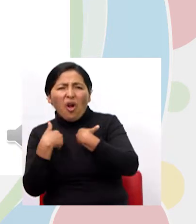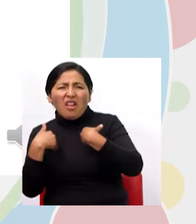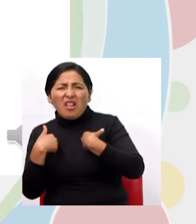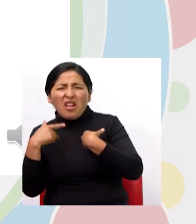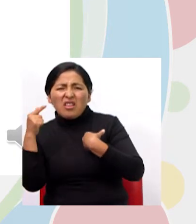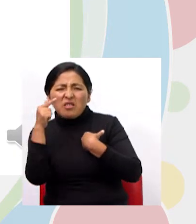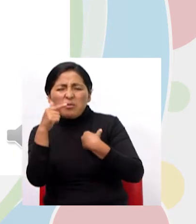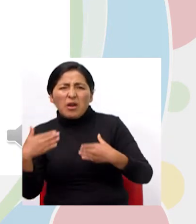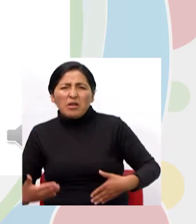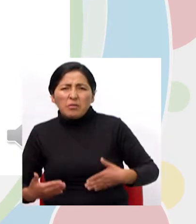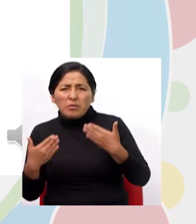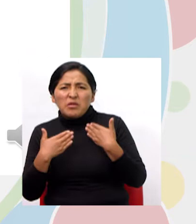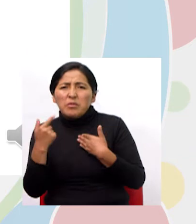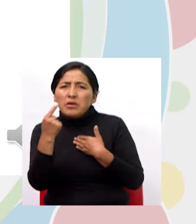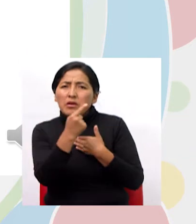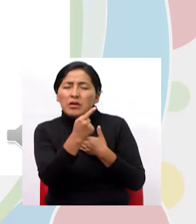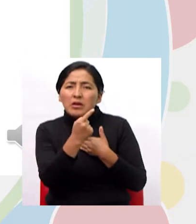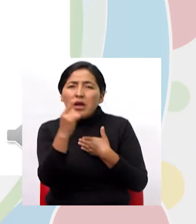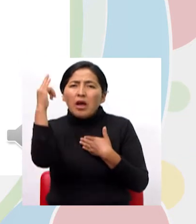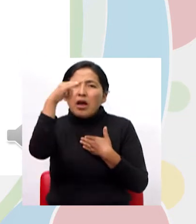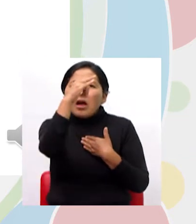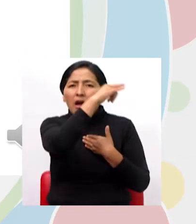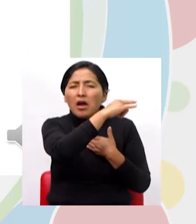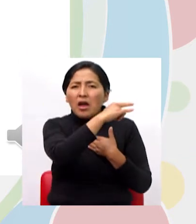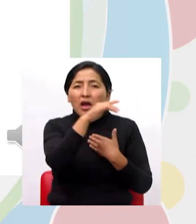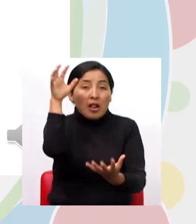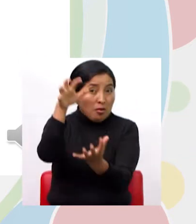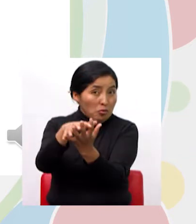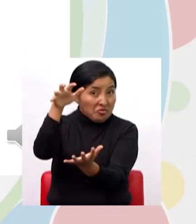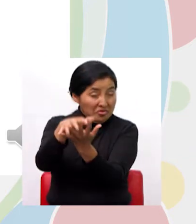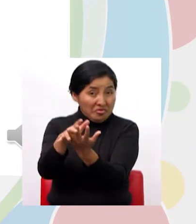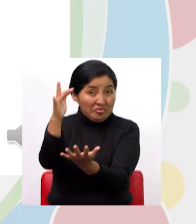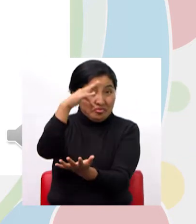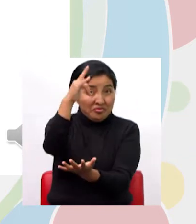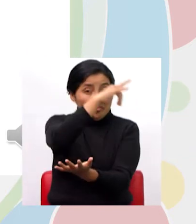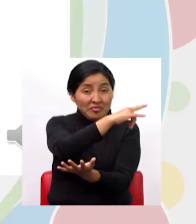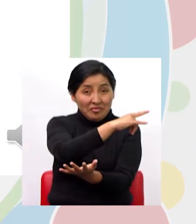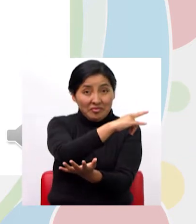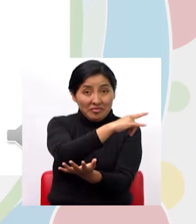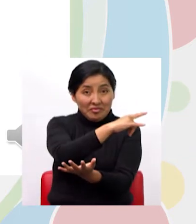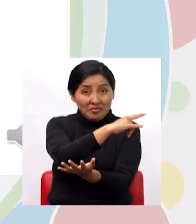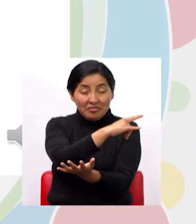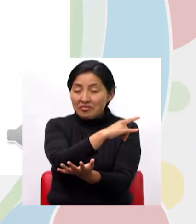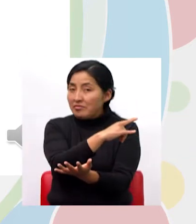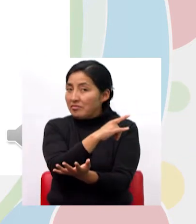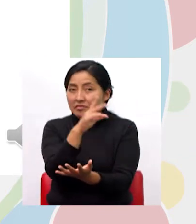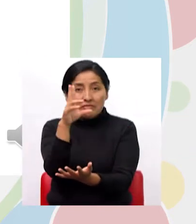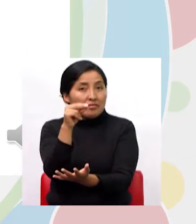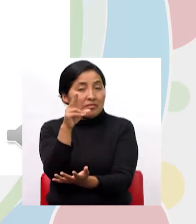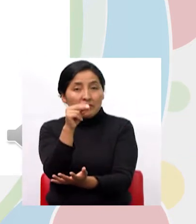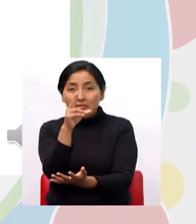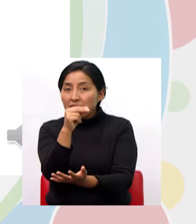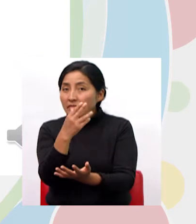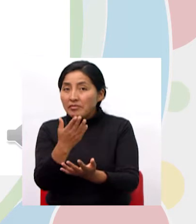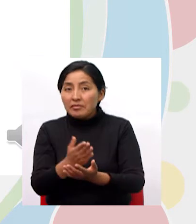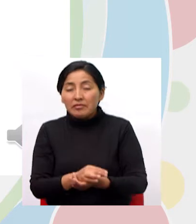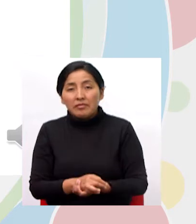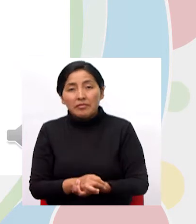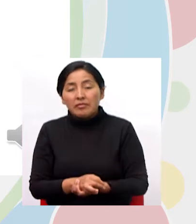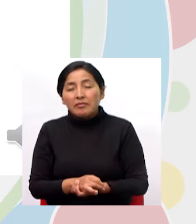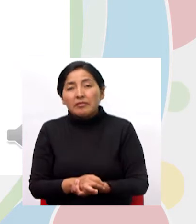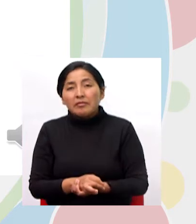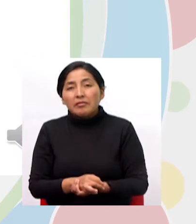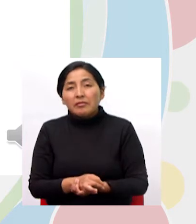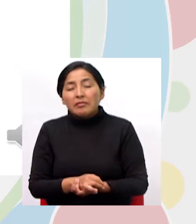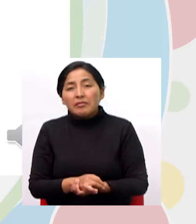animalitos a la clase aérea corresponderá el cocodrilo los cocodrilos vuelan no, no es cierto no vuelan